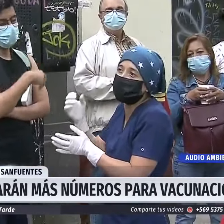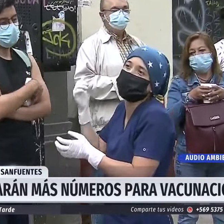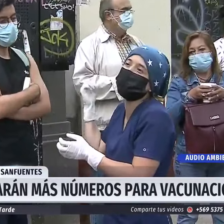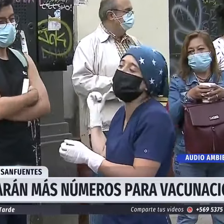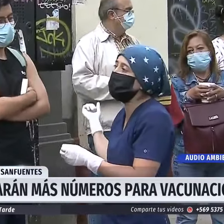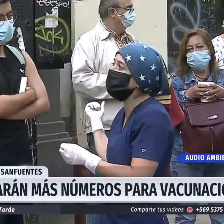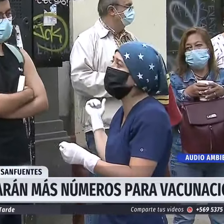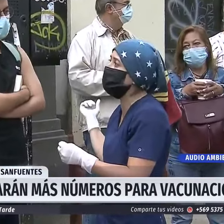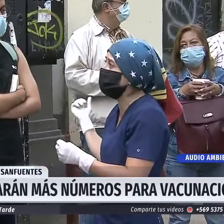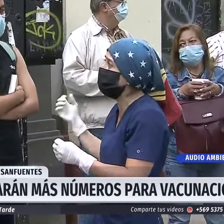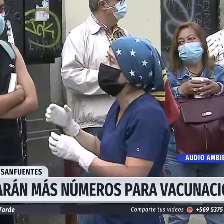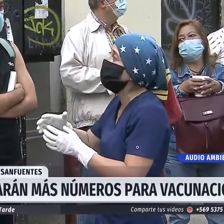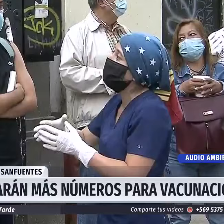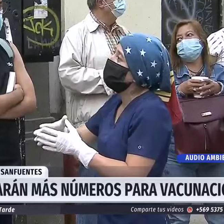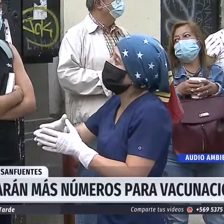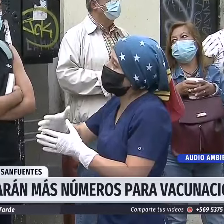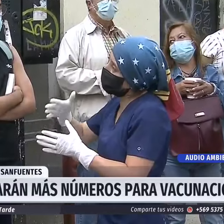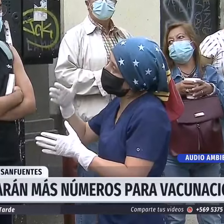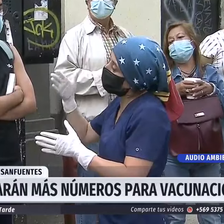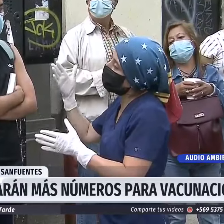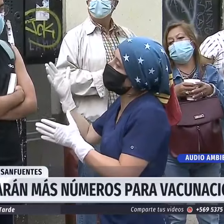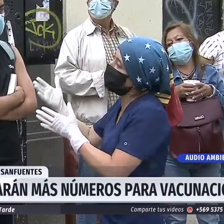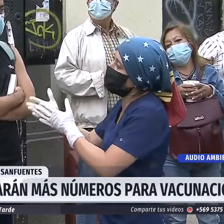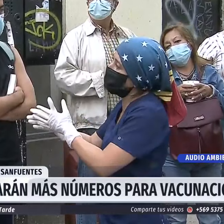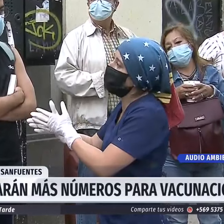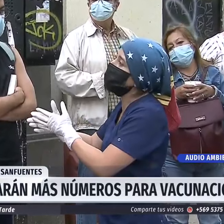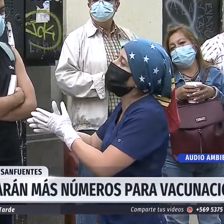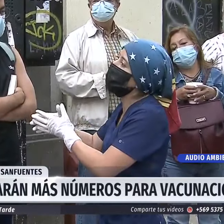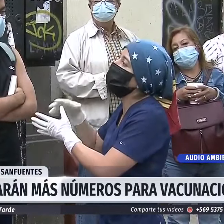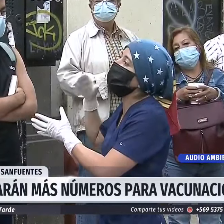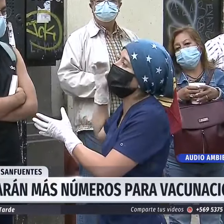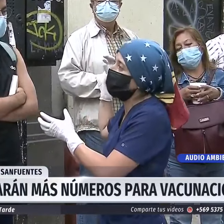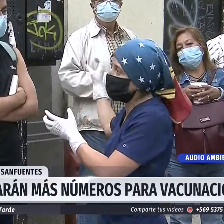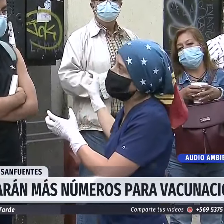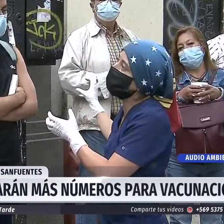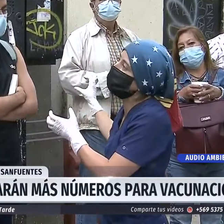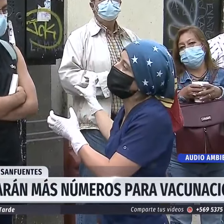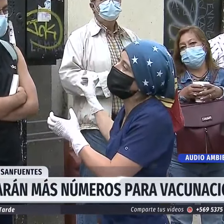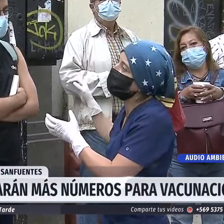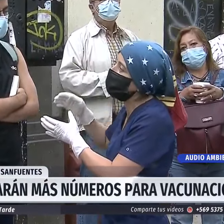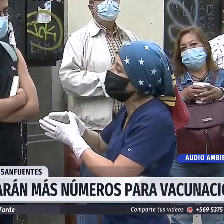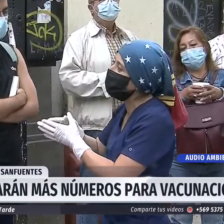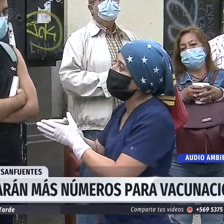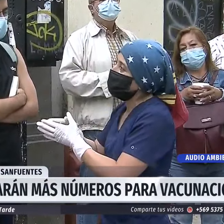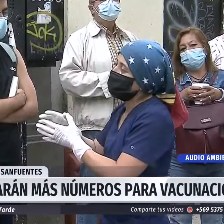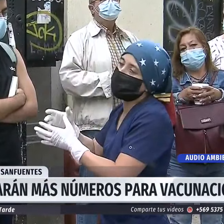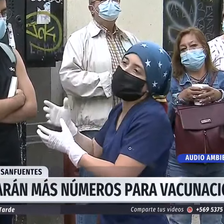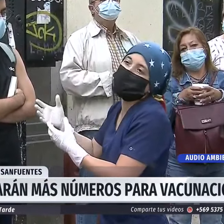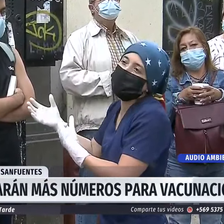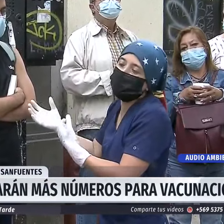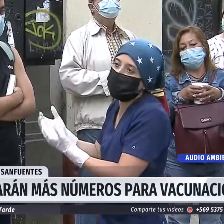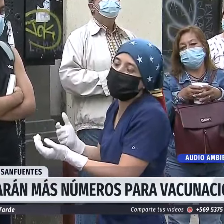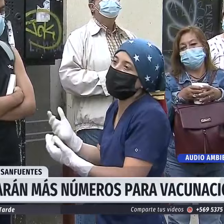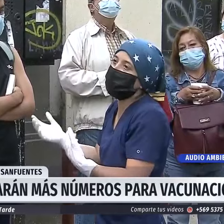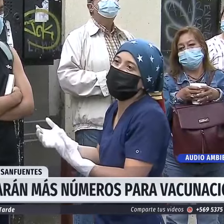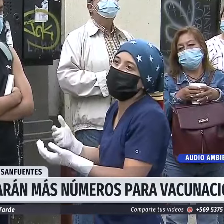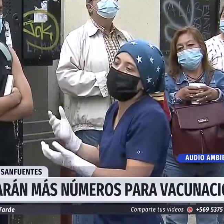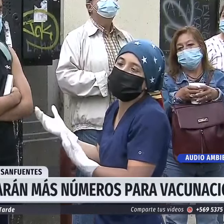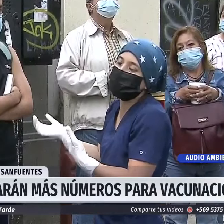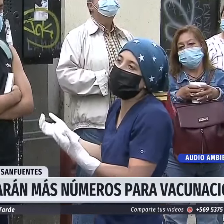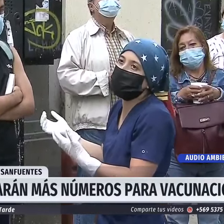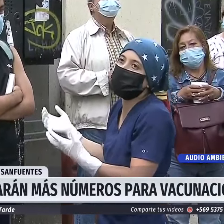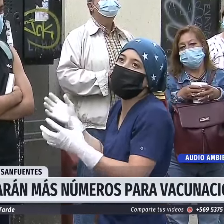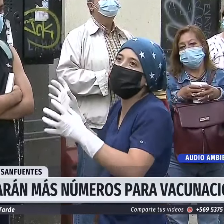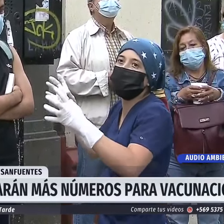apertura de este punto vamos a estar desde mañana también con más personas vacunando probablemente vamos a tener